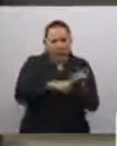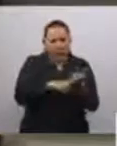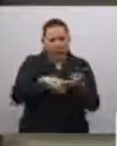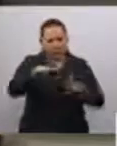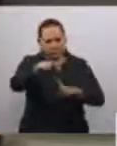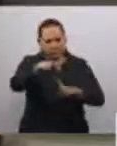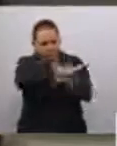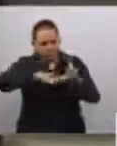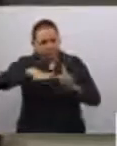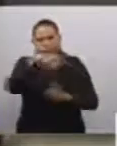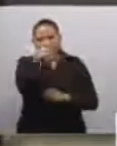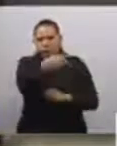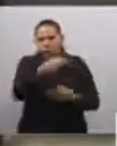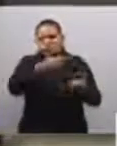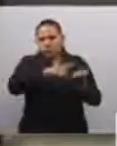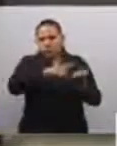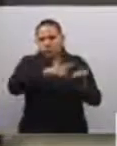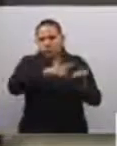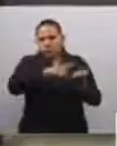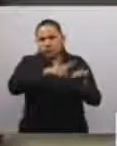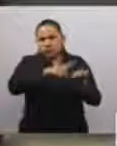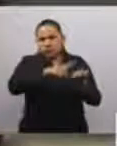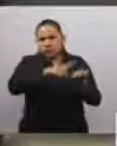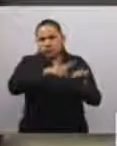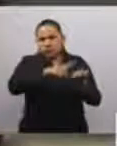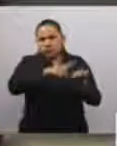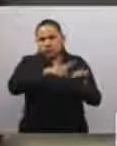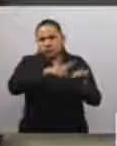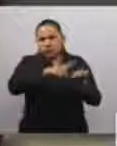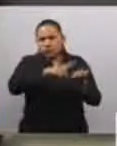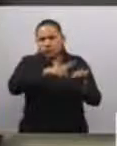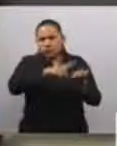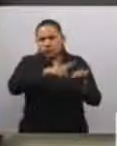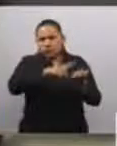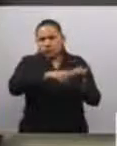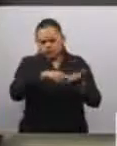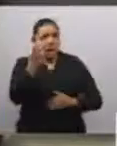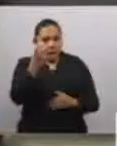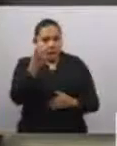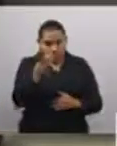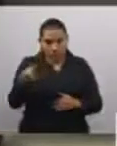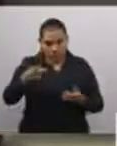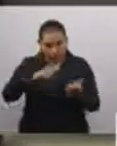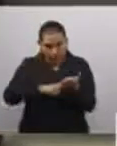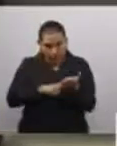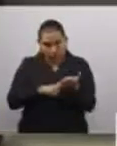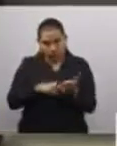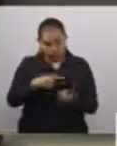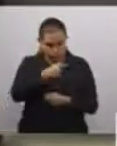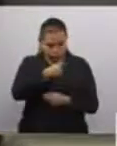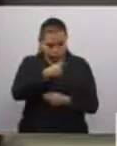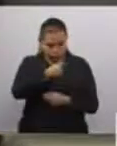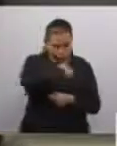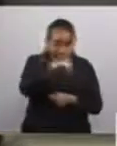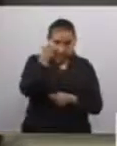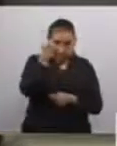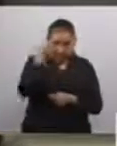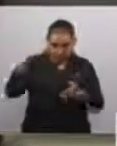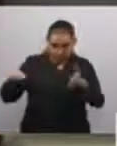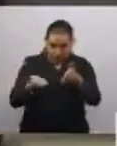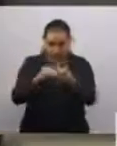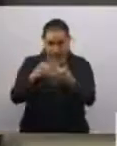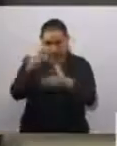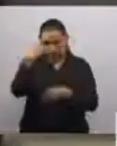legítimo del pueblo. Es por ello que nuestro voto será a favor de reconocer constitucionalmente el nombre